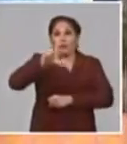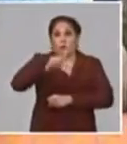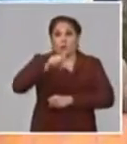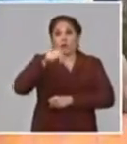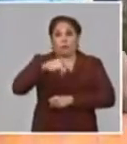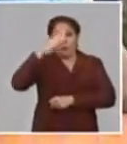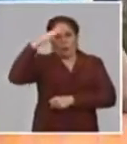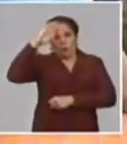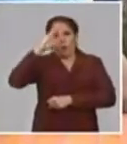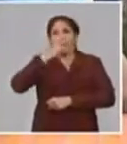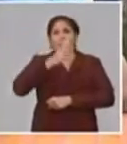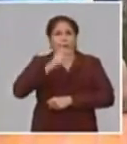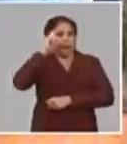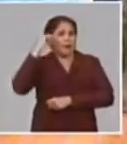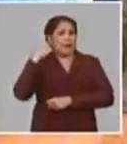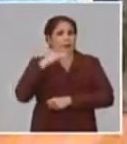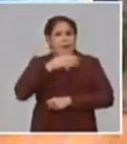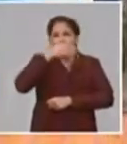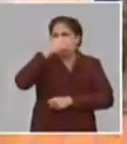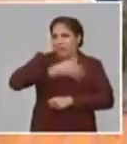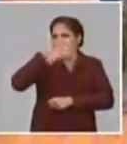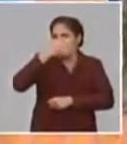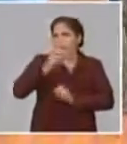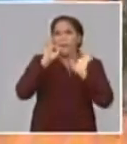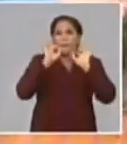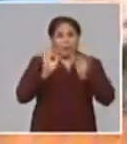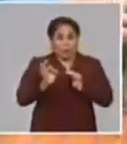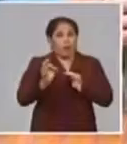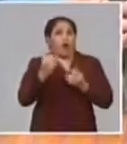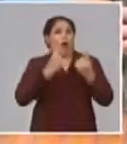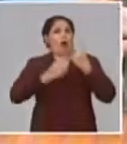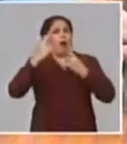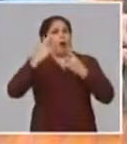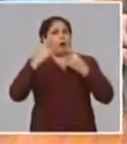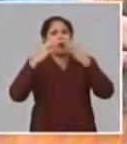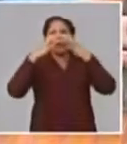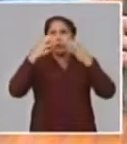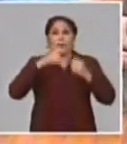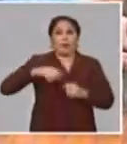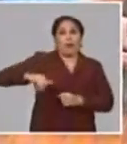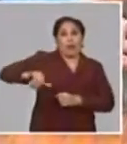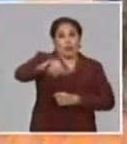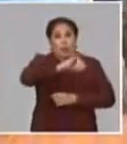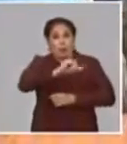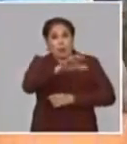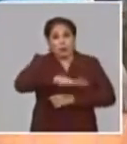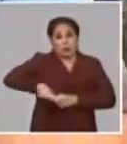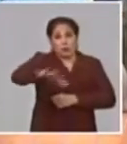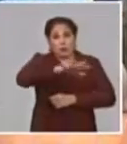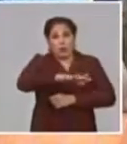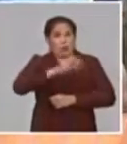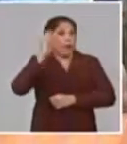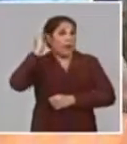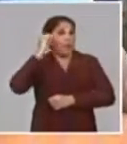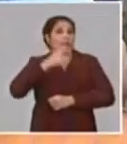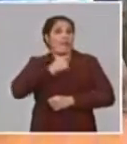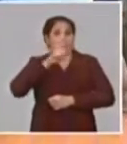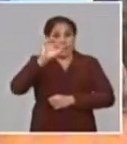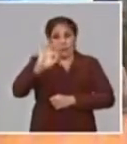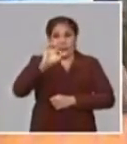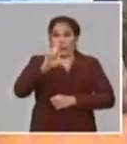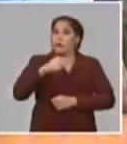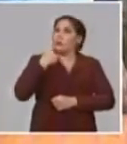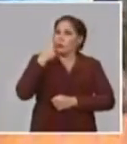tenido. Pero Fidel y Vilma siempre decían que aunque había temas que eran comunes a toda la sociedad, en el caso de las mujeres teníamos